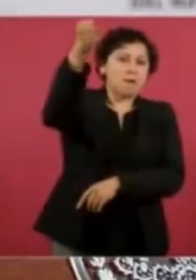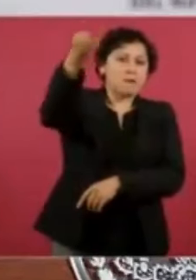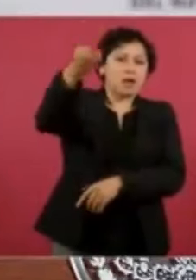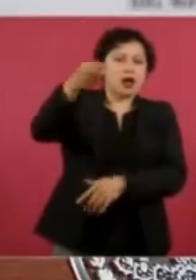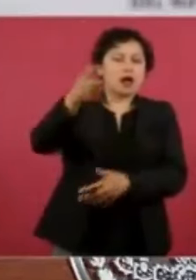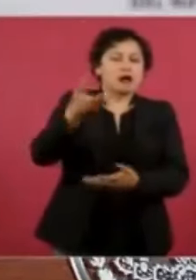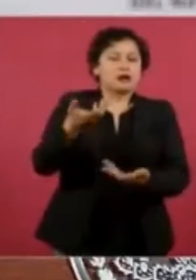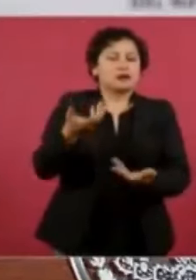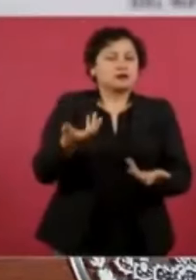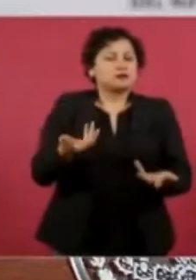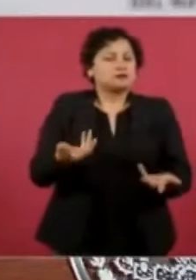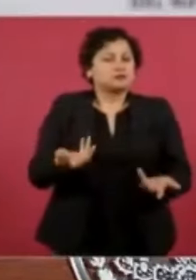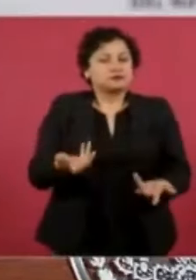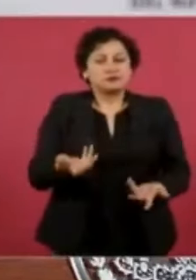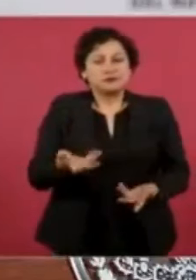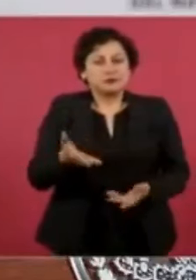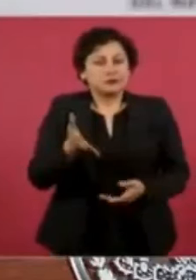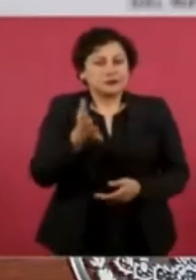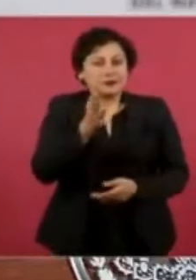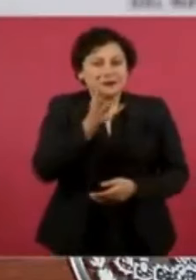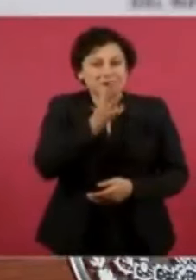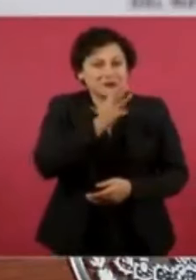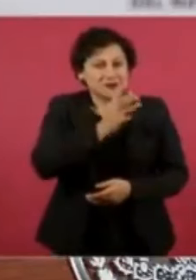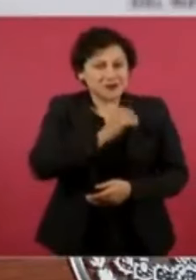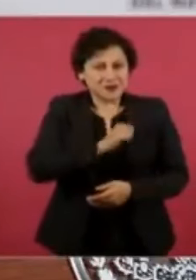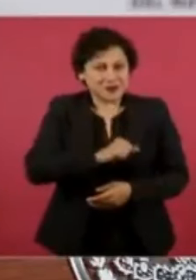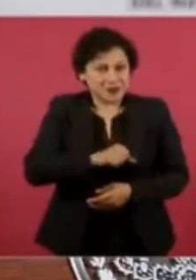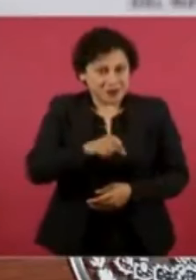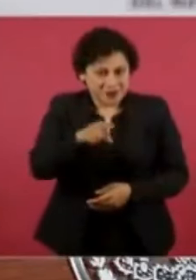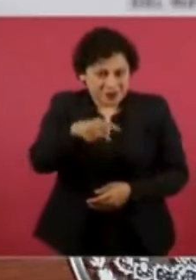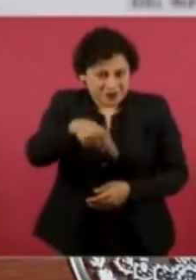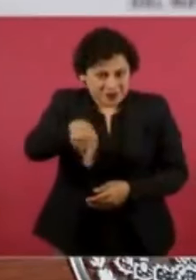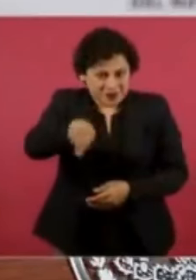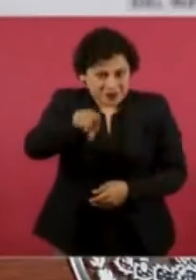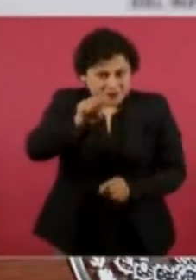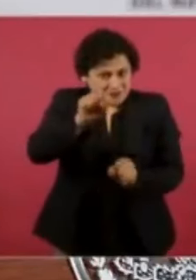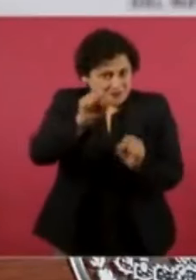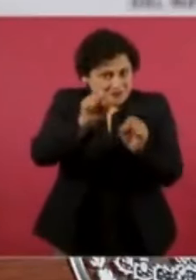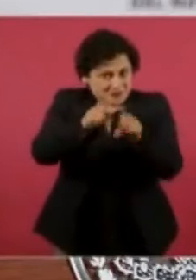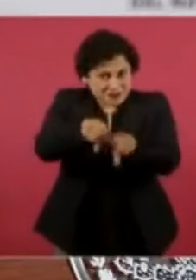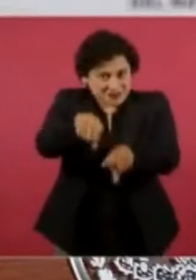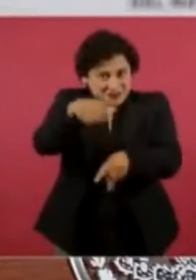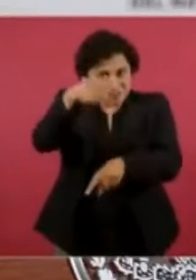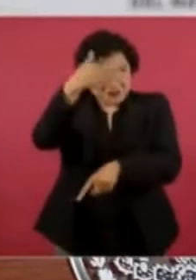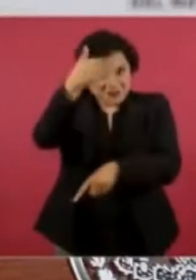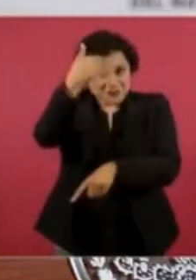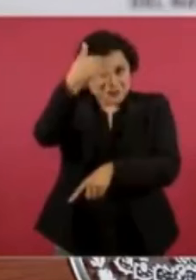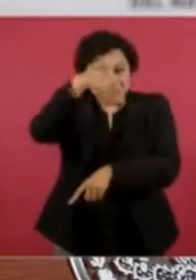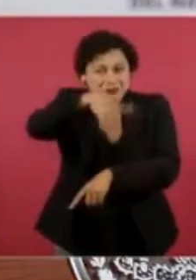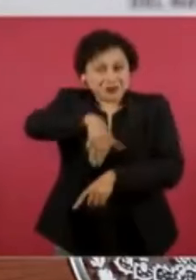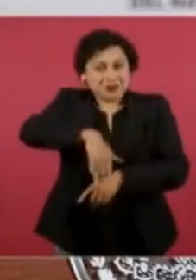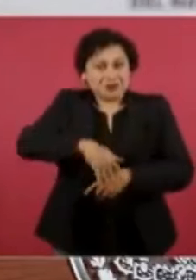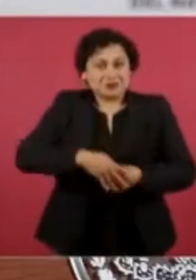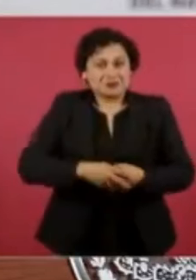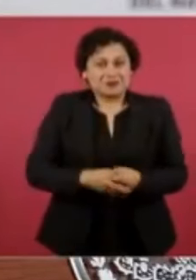que los otros sátrapas para presionar a los trabajadores para que rompan la huelga se necesita estar podrido y